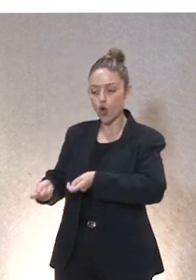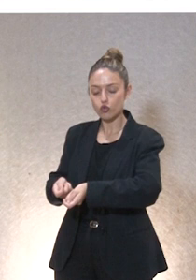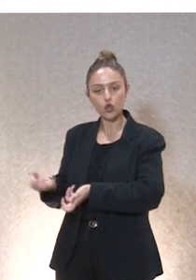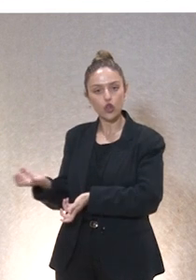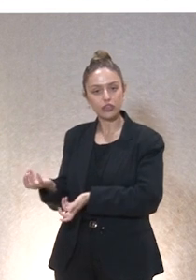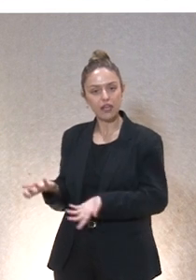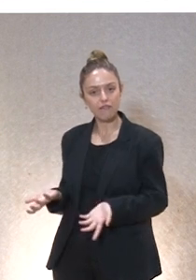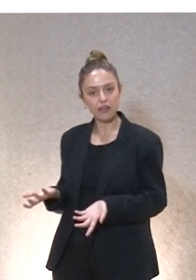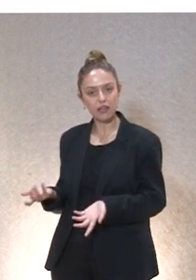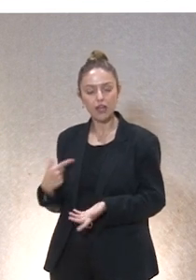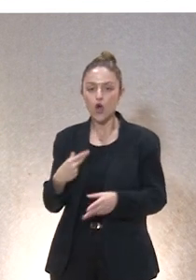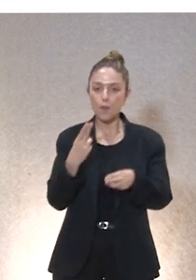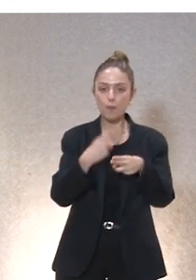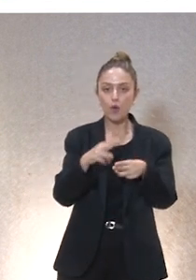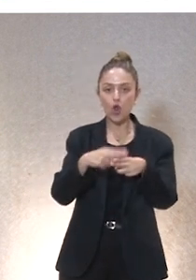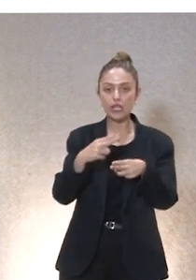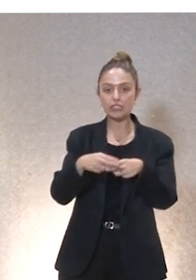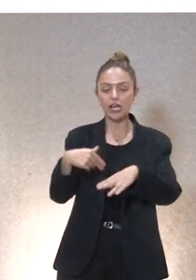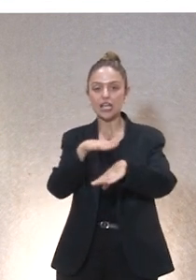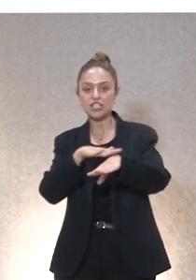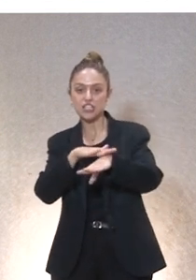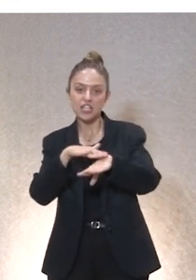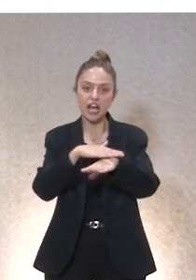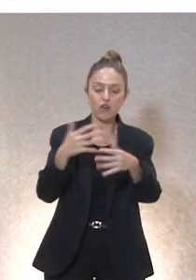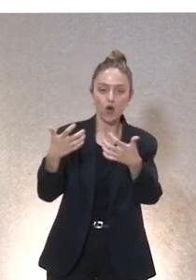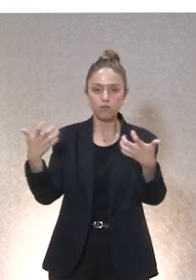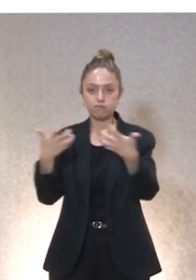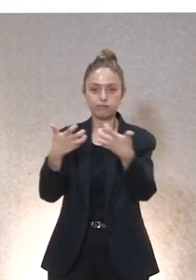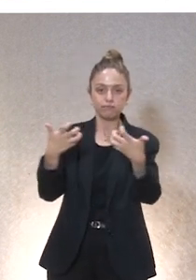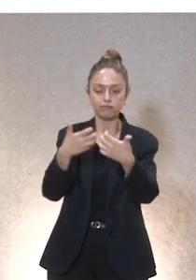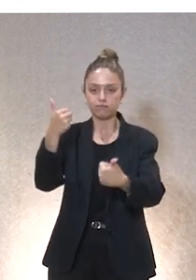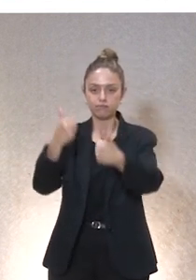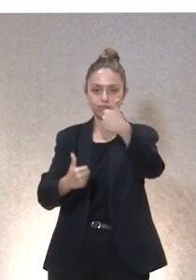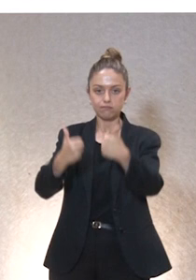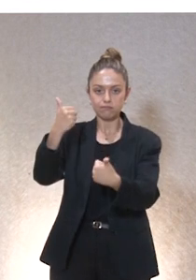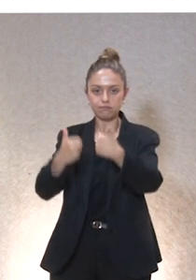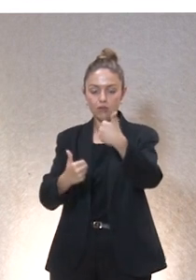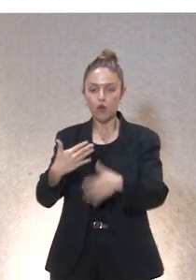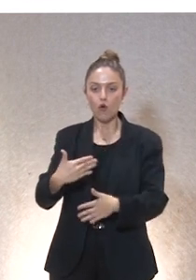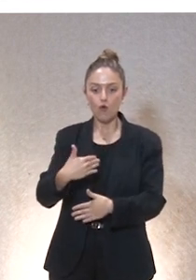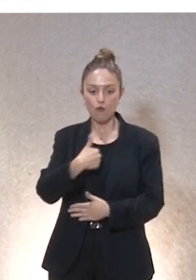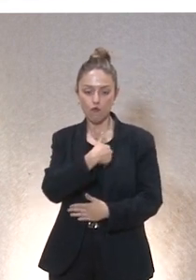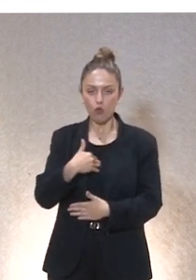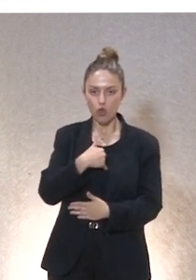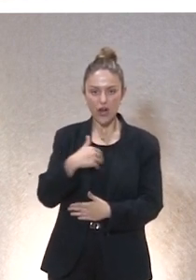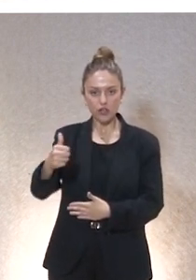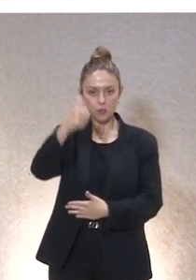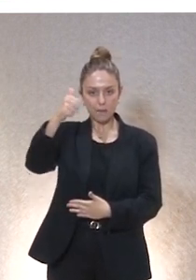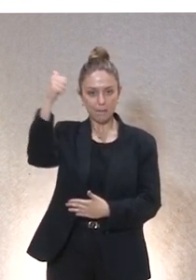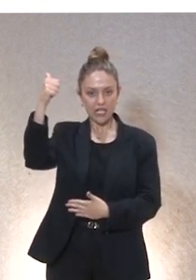los políticos nos van a decir más estado menos estado y la lucha y el debate va a estar en torno a más funcionarios más